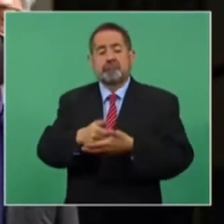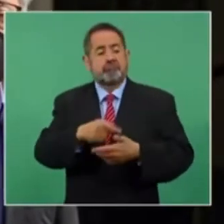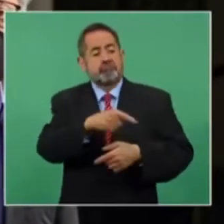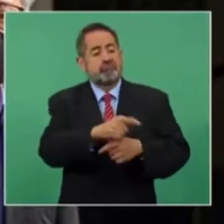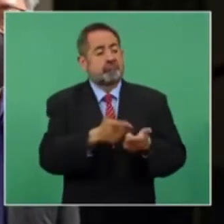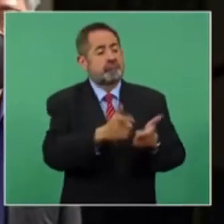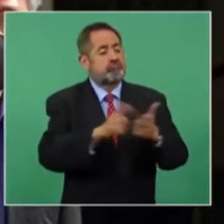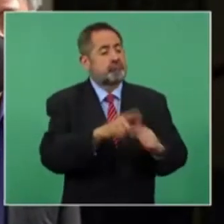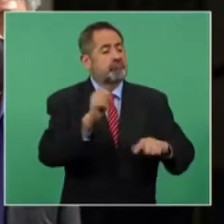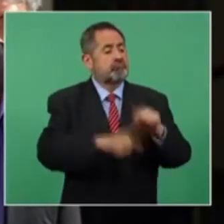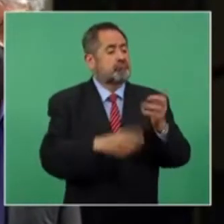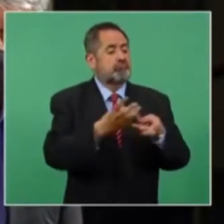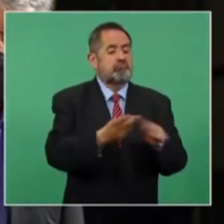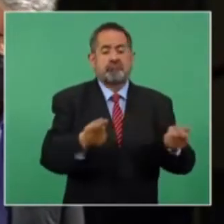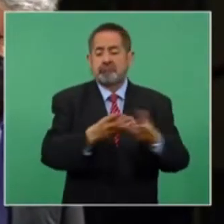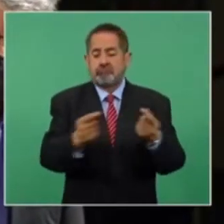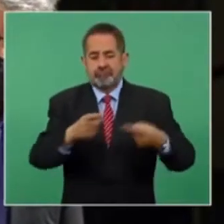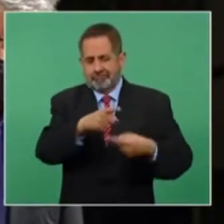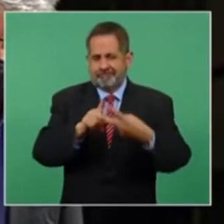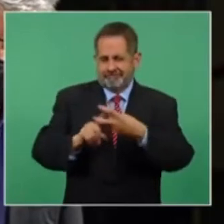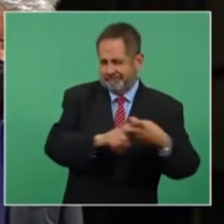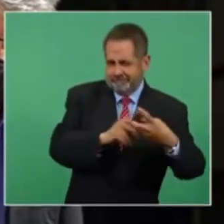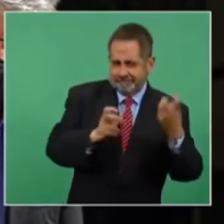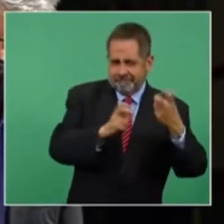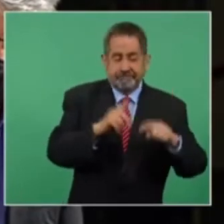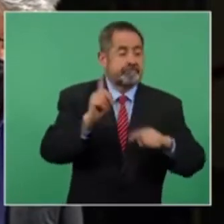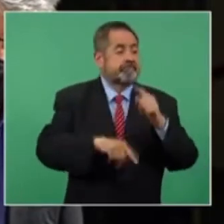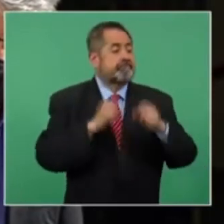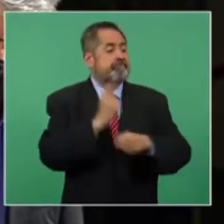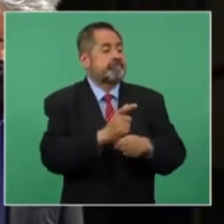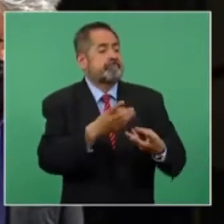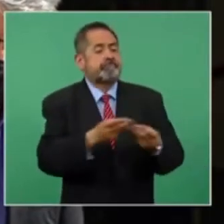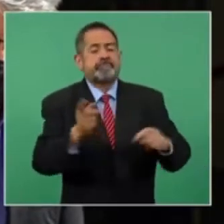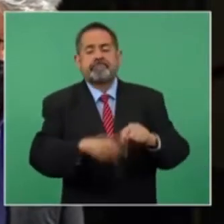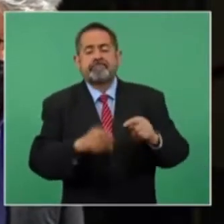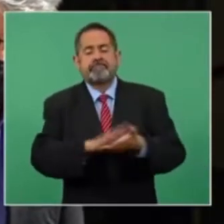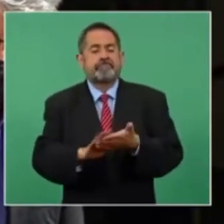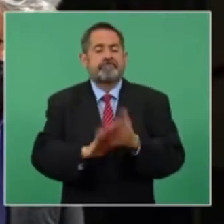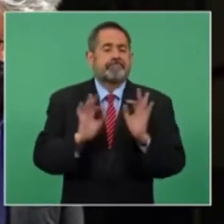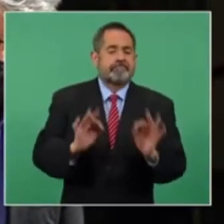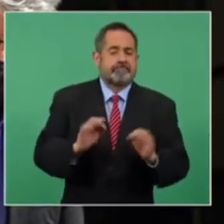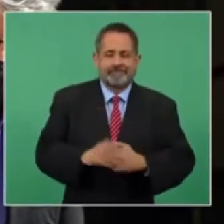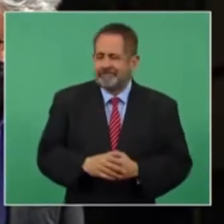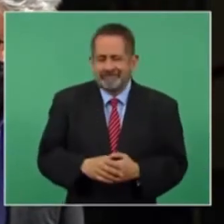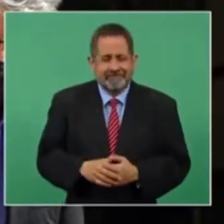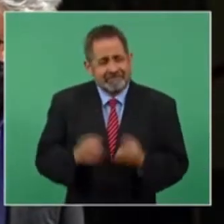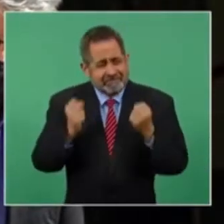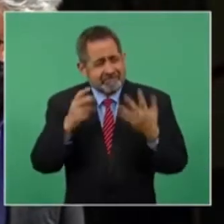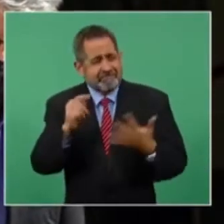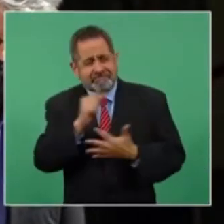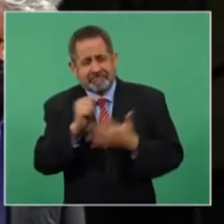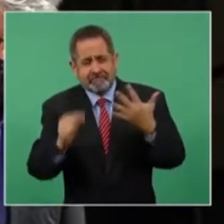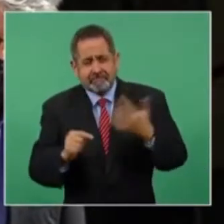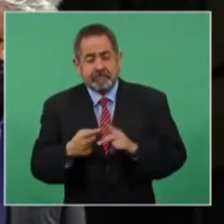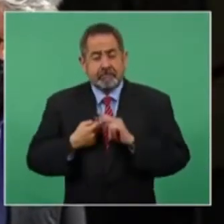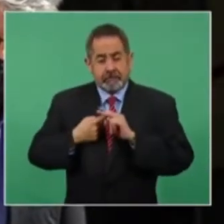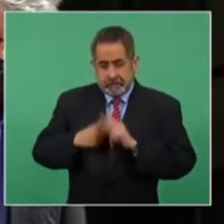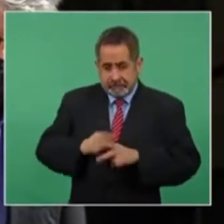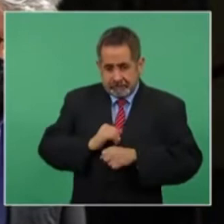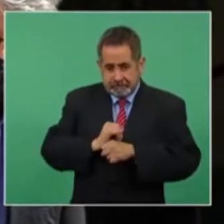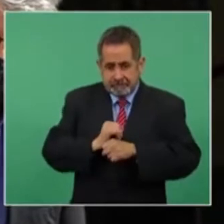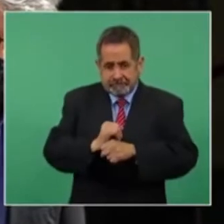que ejercían los secuestros? Hay muchísimos casos. Apenas estamos iniciando la investigación